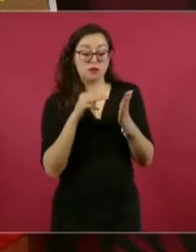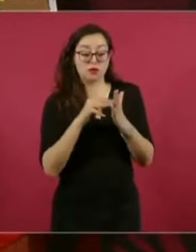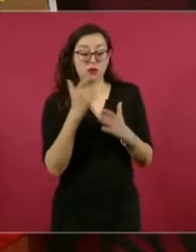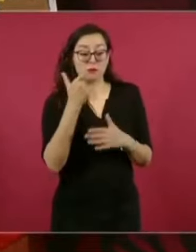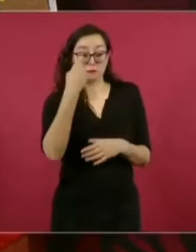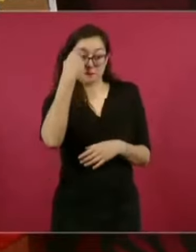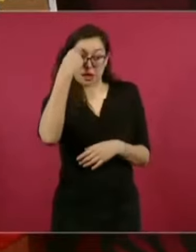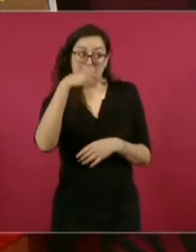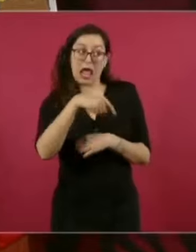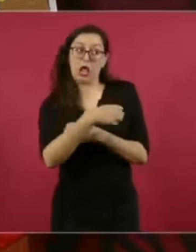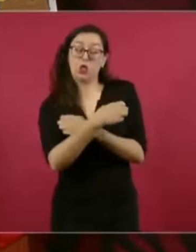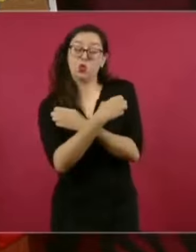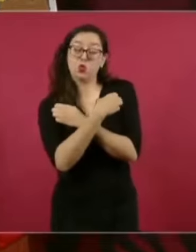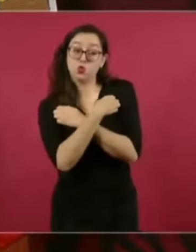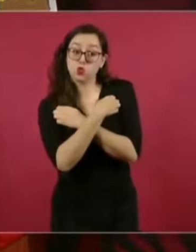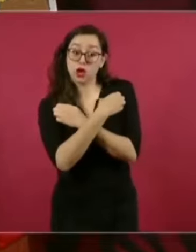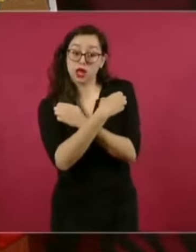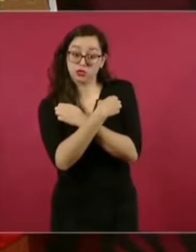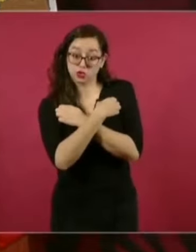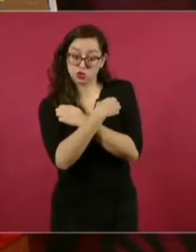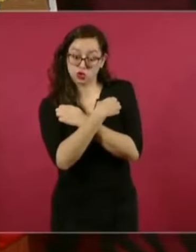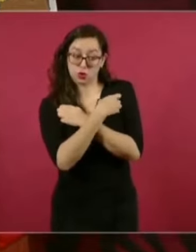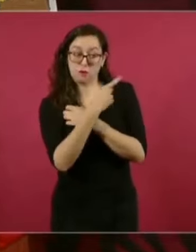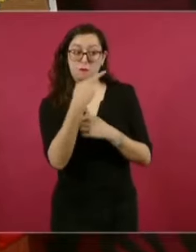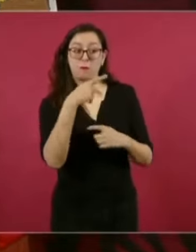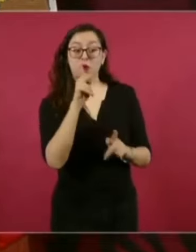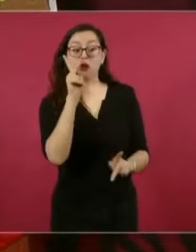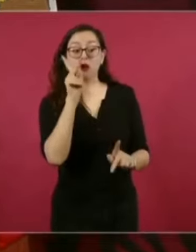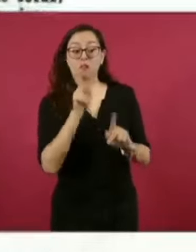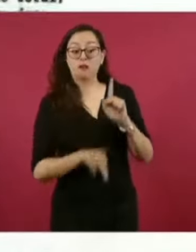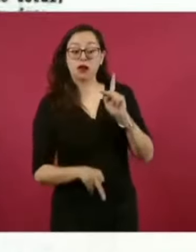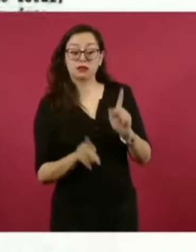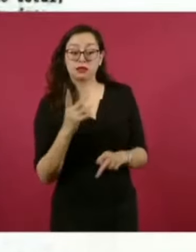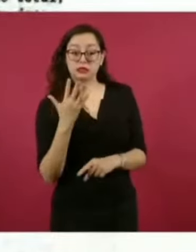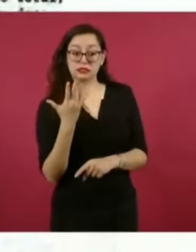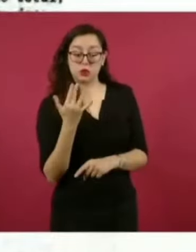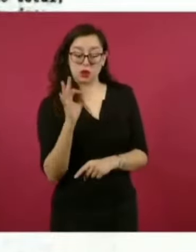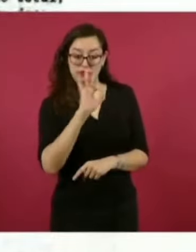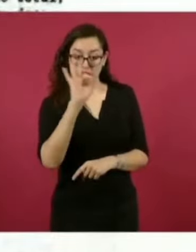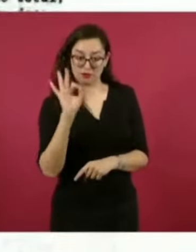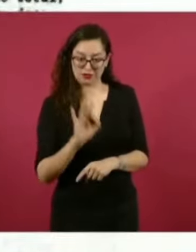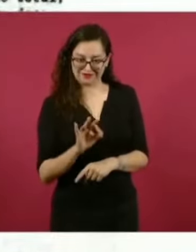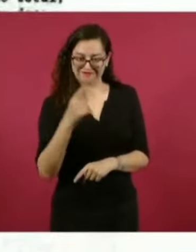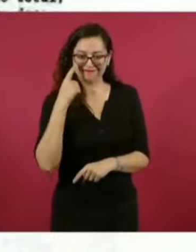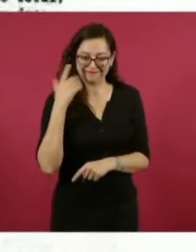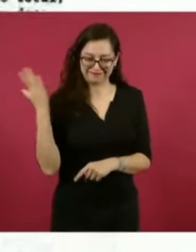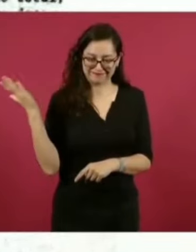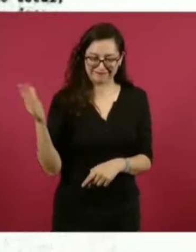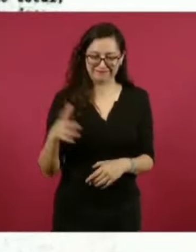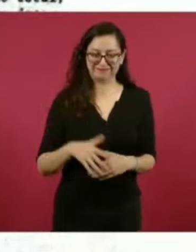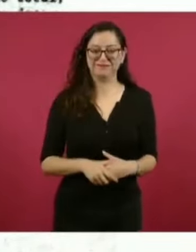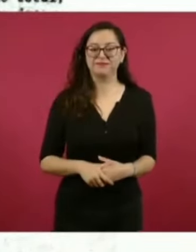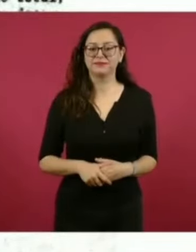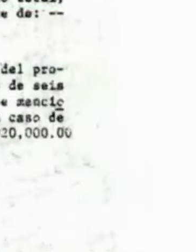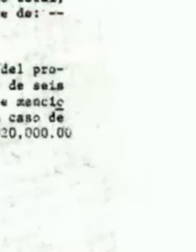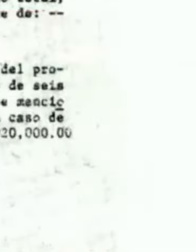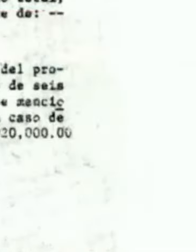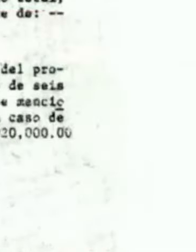equivalente al 50% del costo total. Adjunto a la presente,